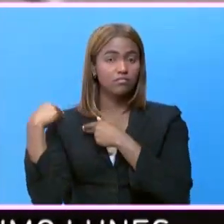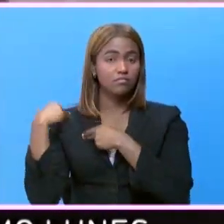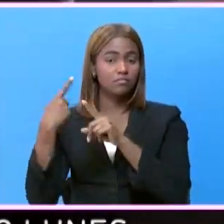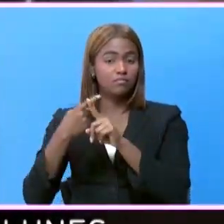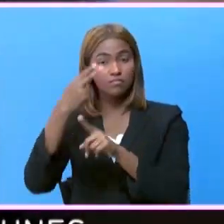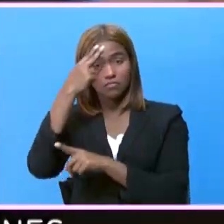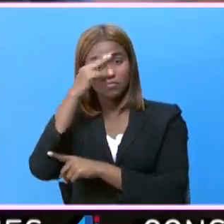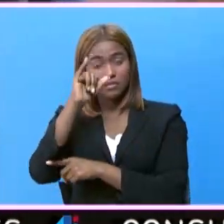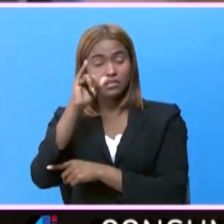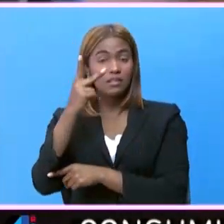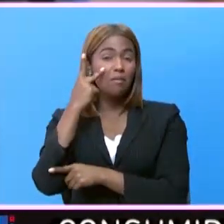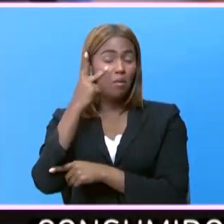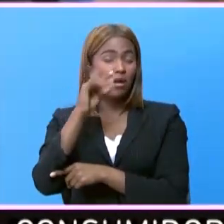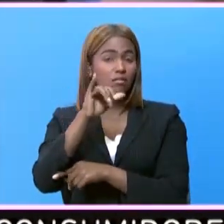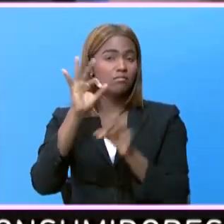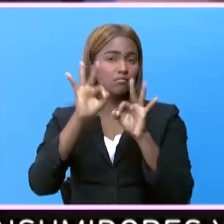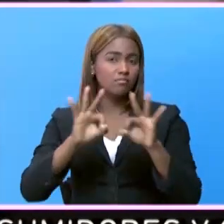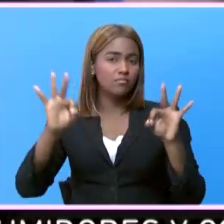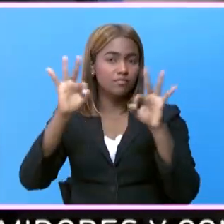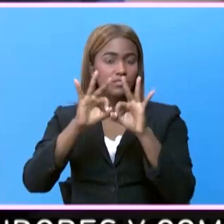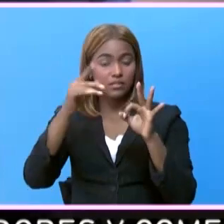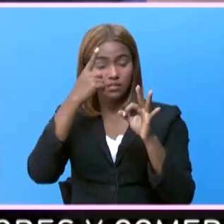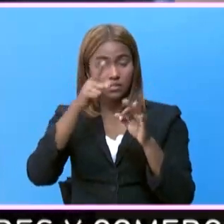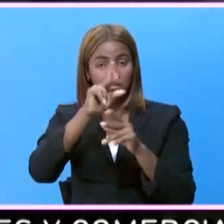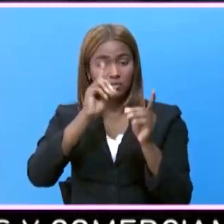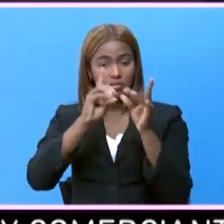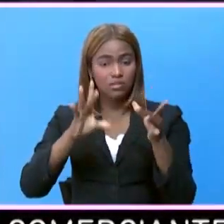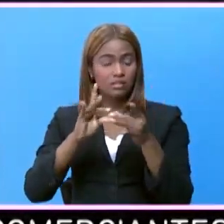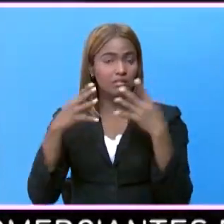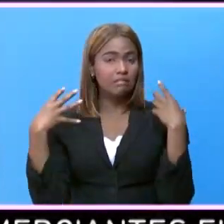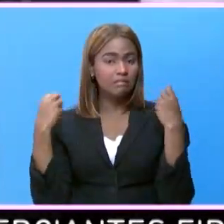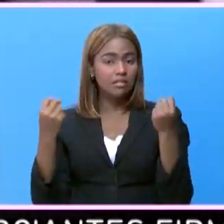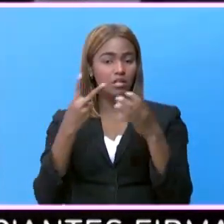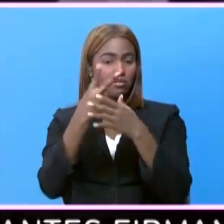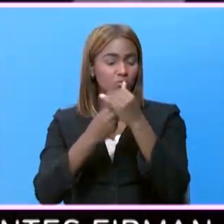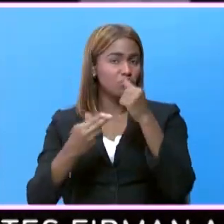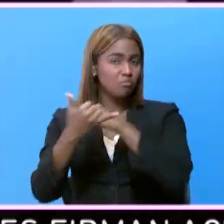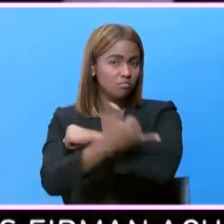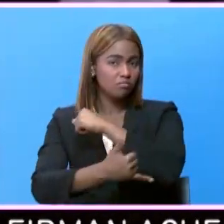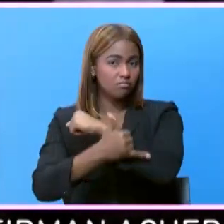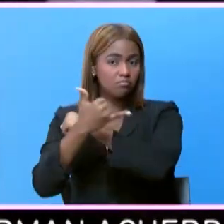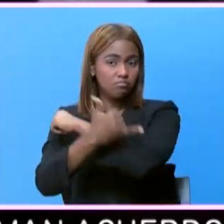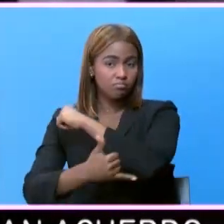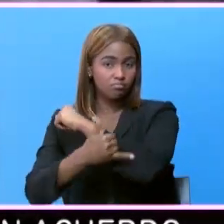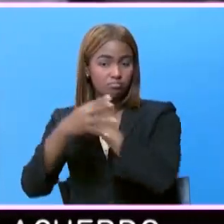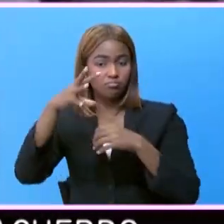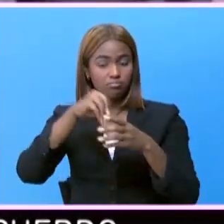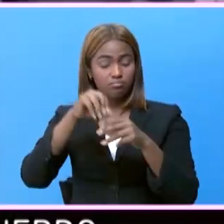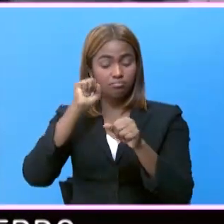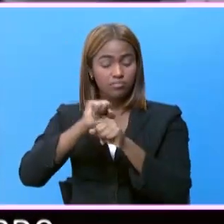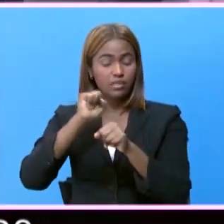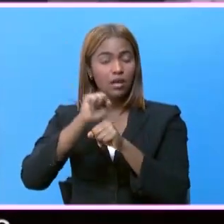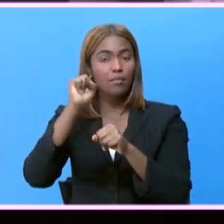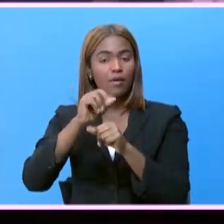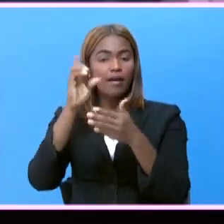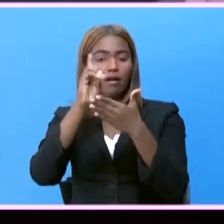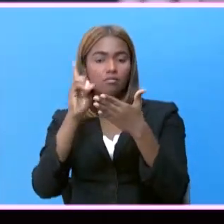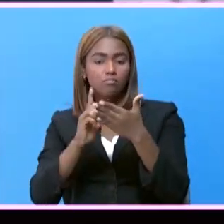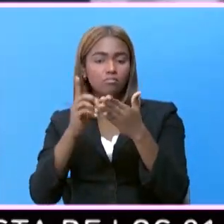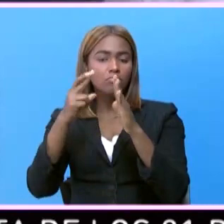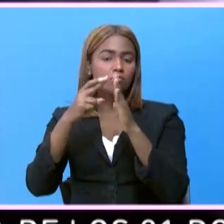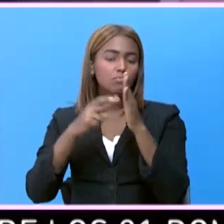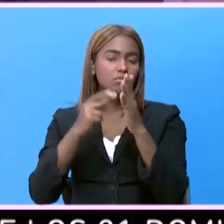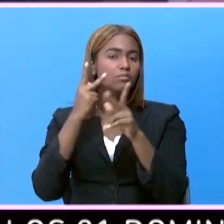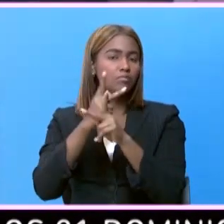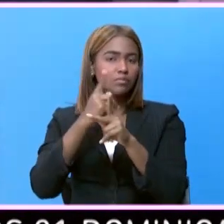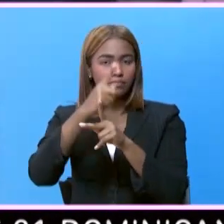haitianas ven con importancia en que los directores de salud de ambos países dentro del plan piloto se diseñe el protocolo